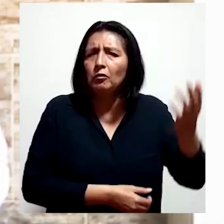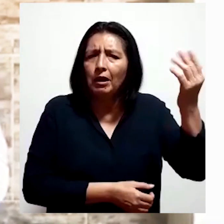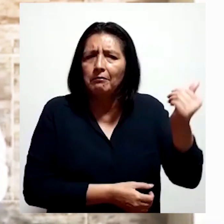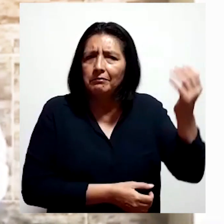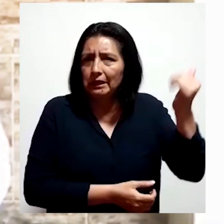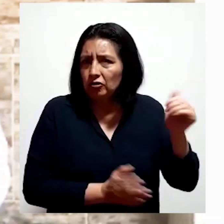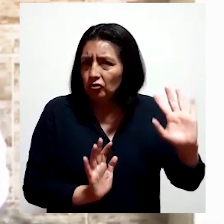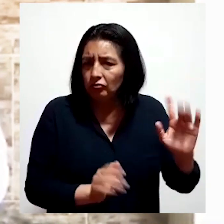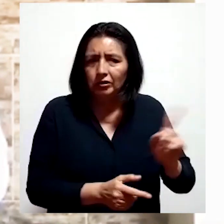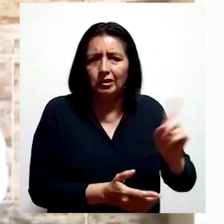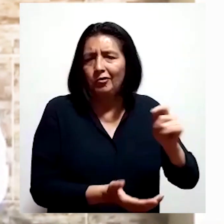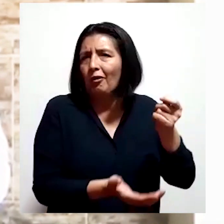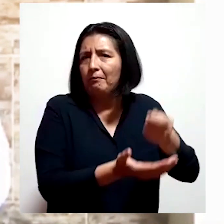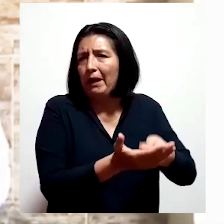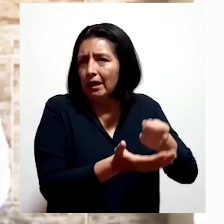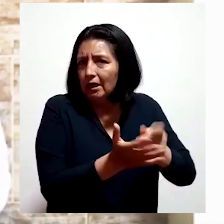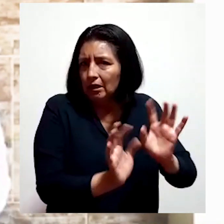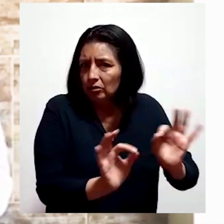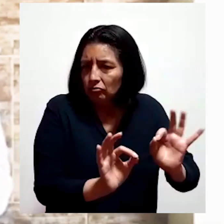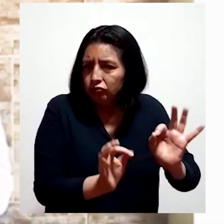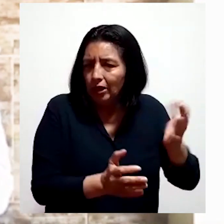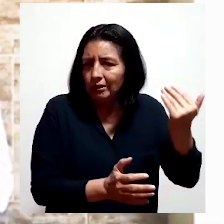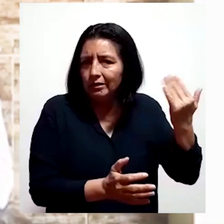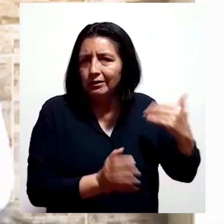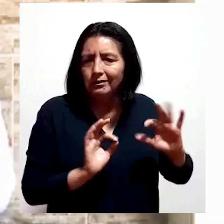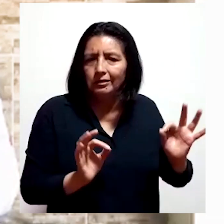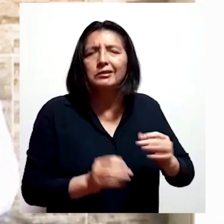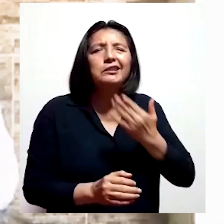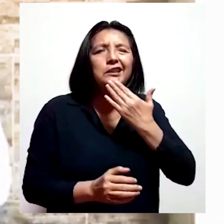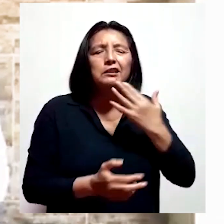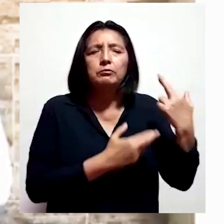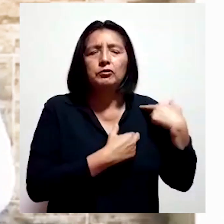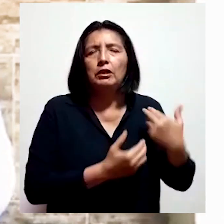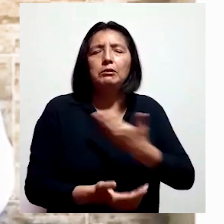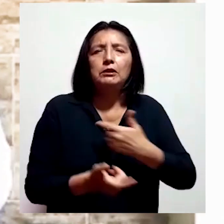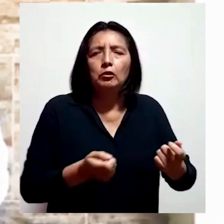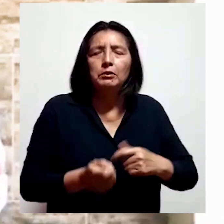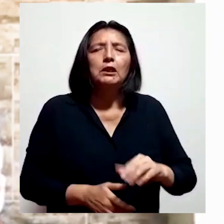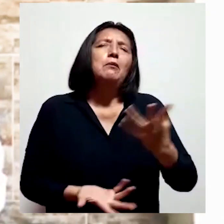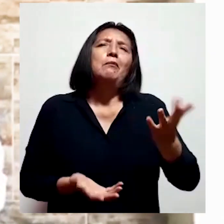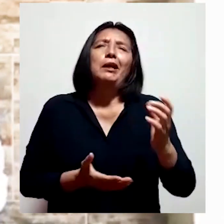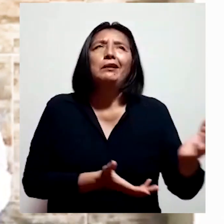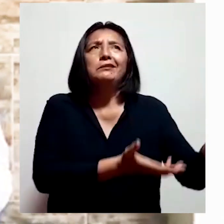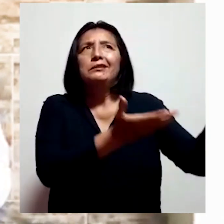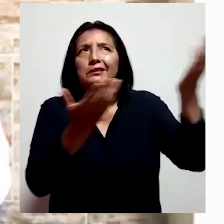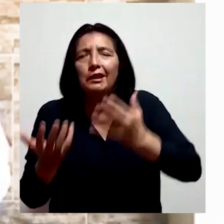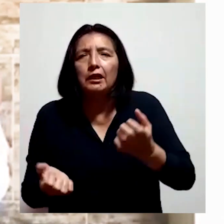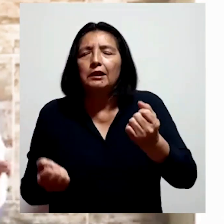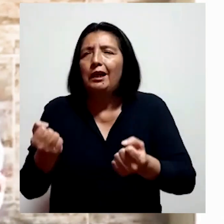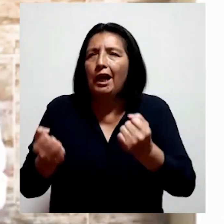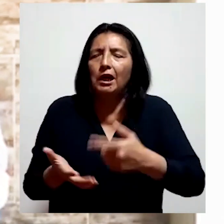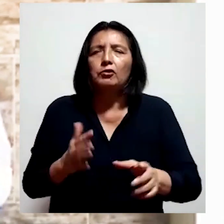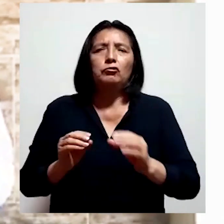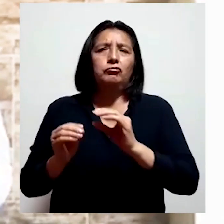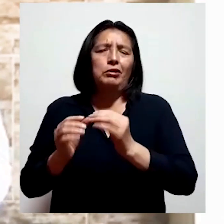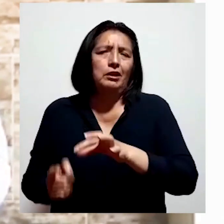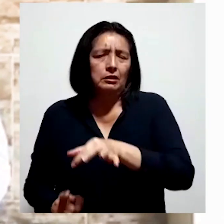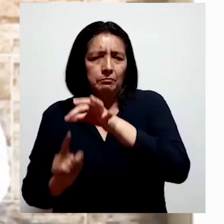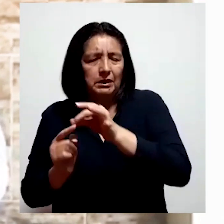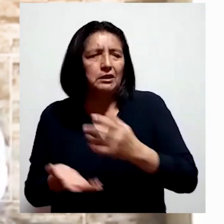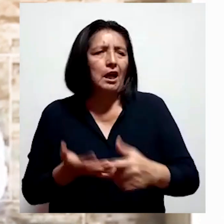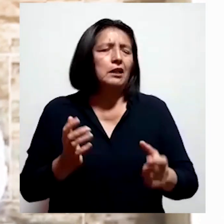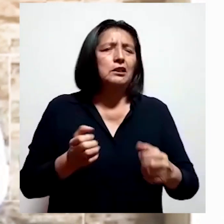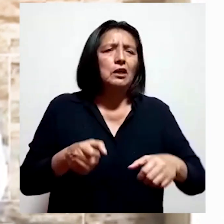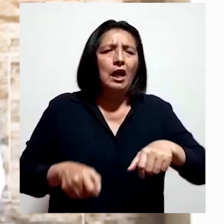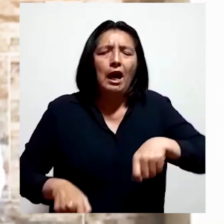una pensión no contributiva a cargo del Estado. Toda importación de vehículos especiales, tecnologías de apoyo y también